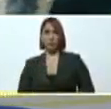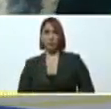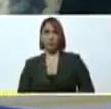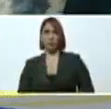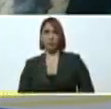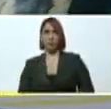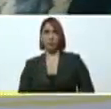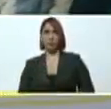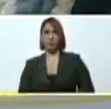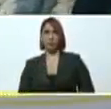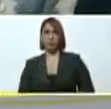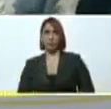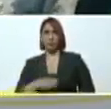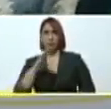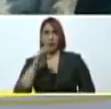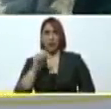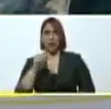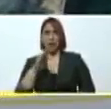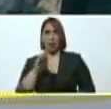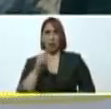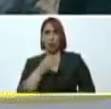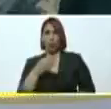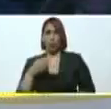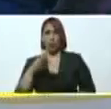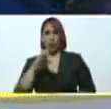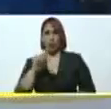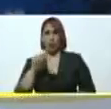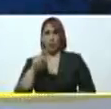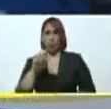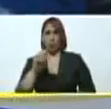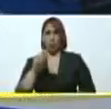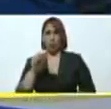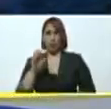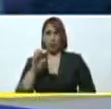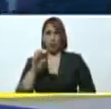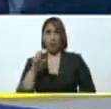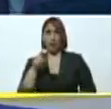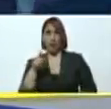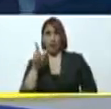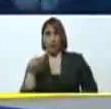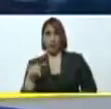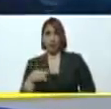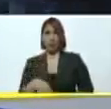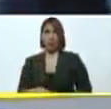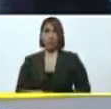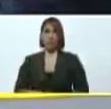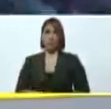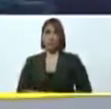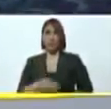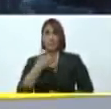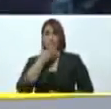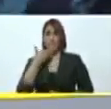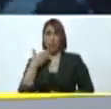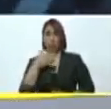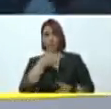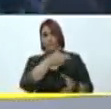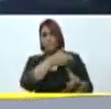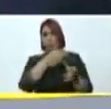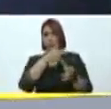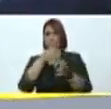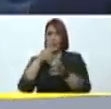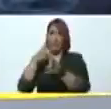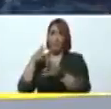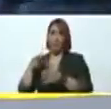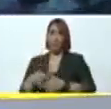recuerdo, cabo Capote. Resulta que el cabo Capote es el mejor tirador, el mejor